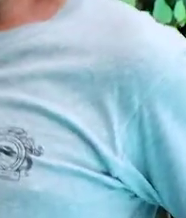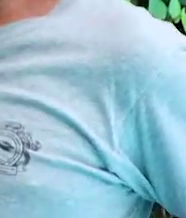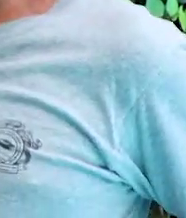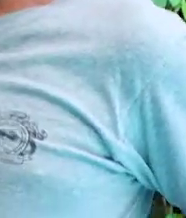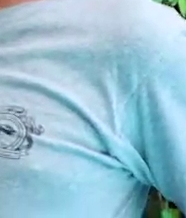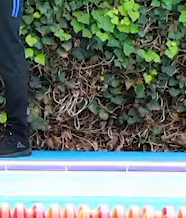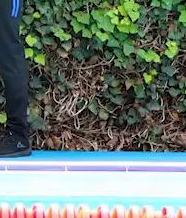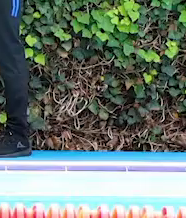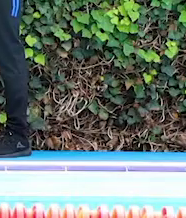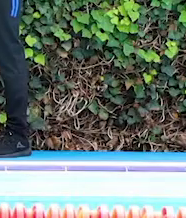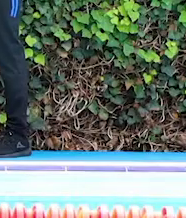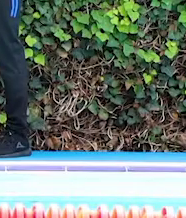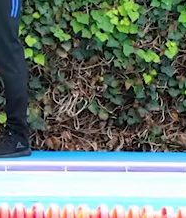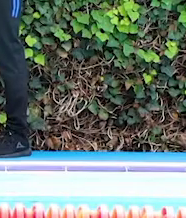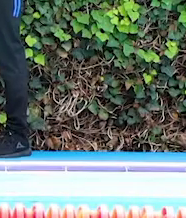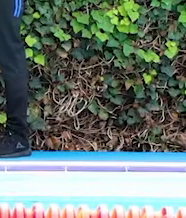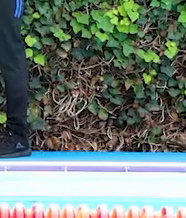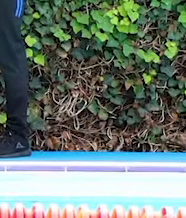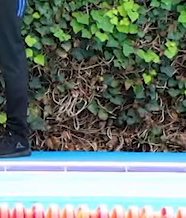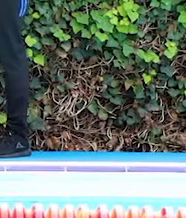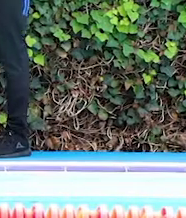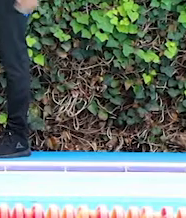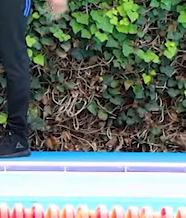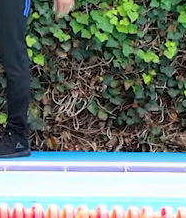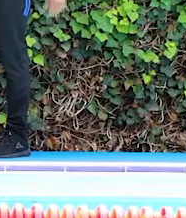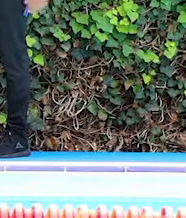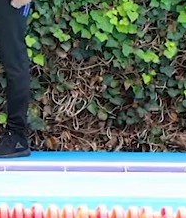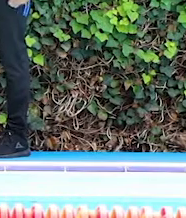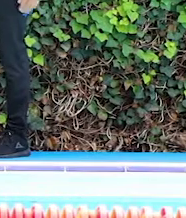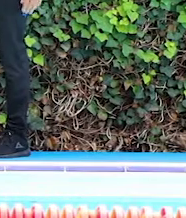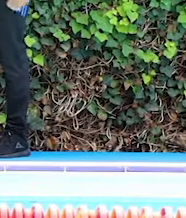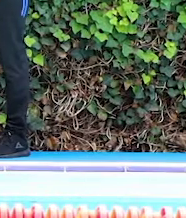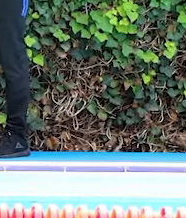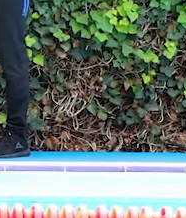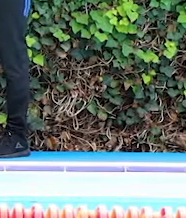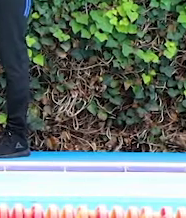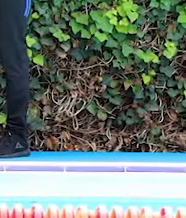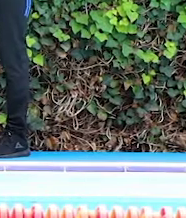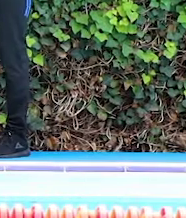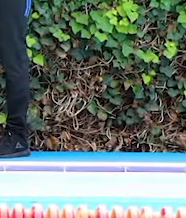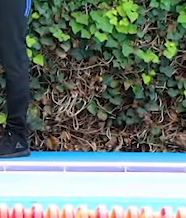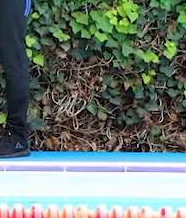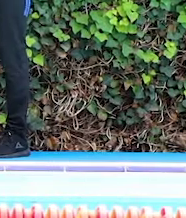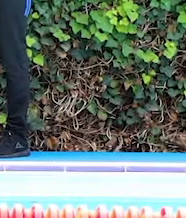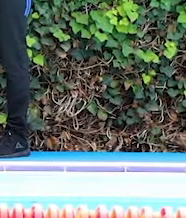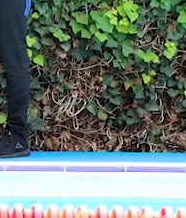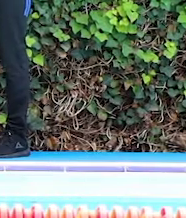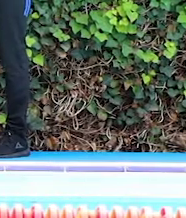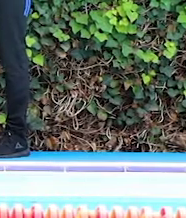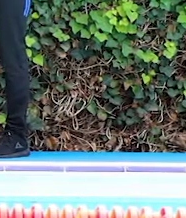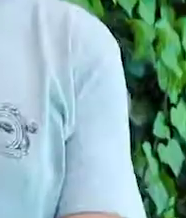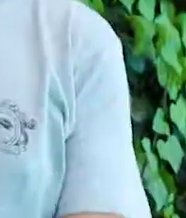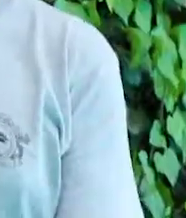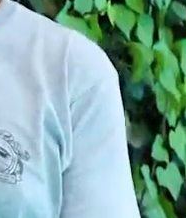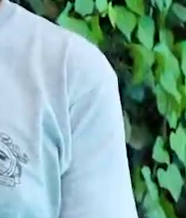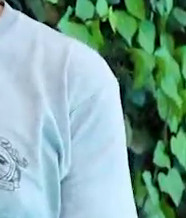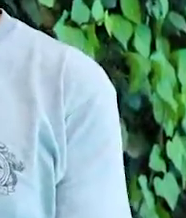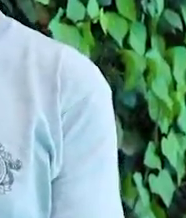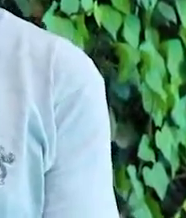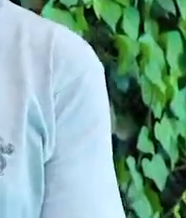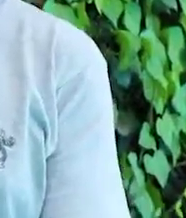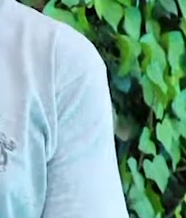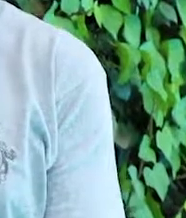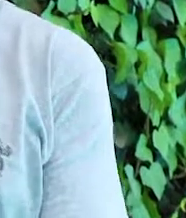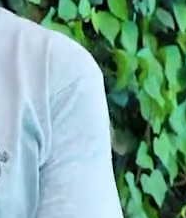en el suelo y nos vamos a estirar las piernas. Lo que vamos a hacer es elevar una pierna 10 veces